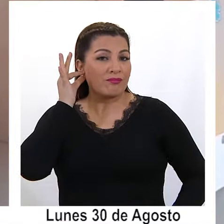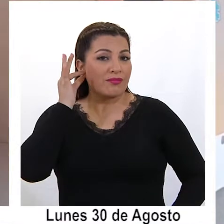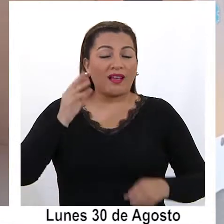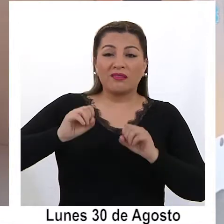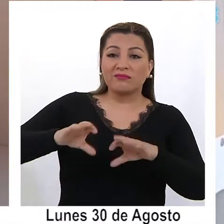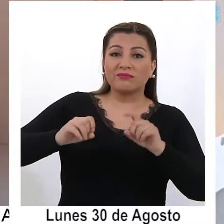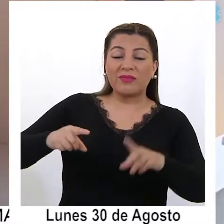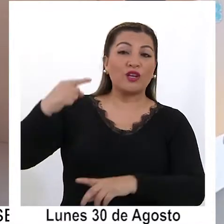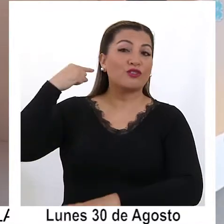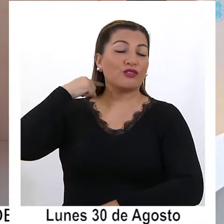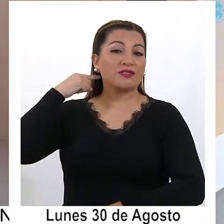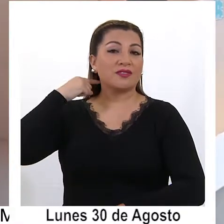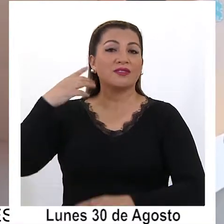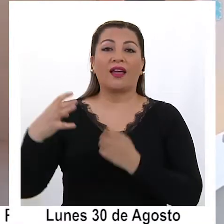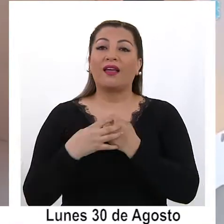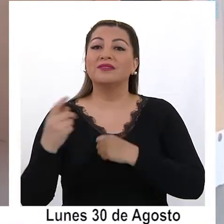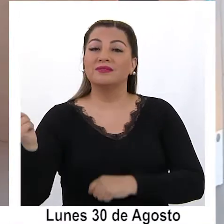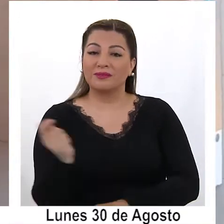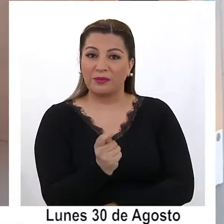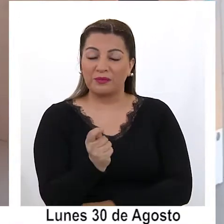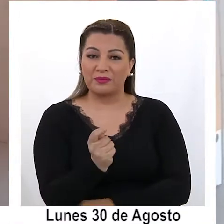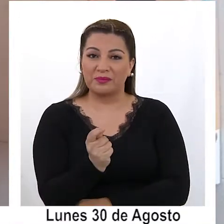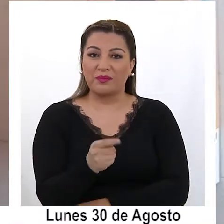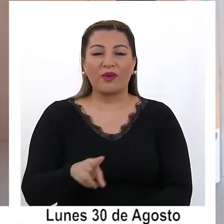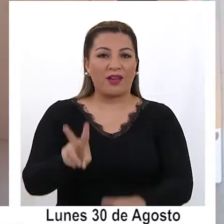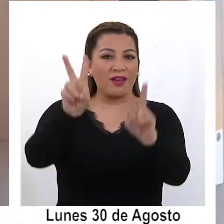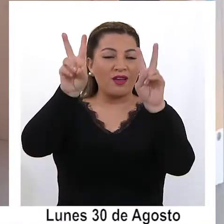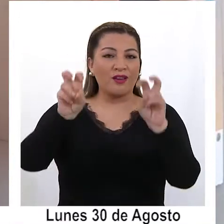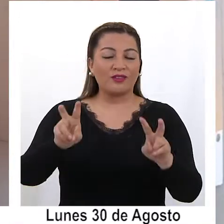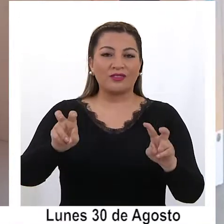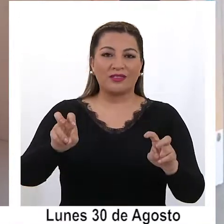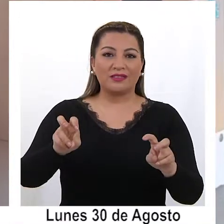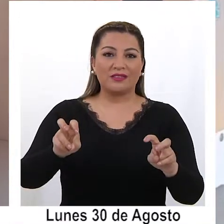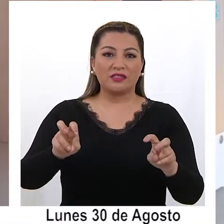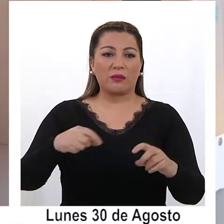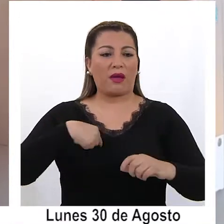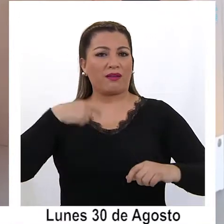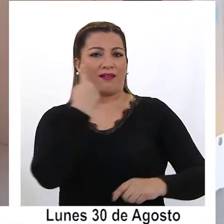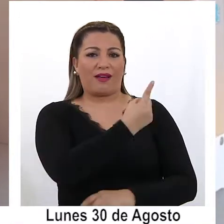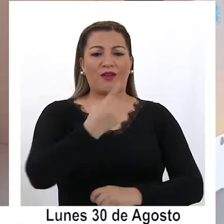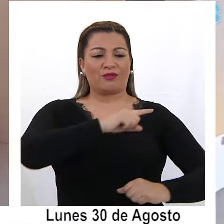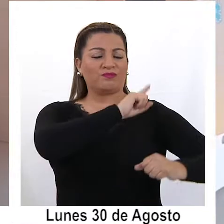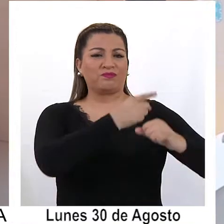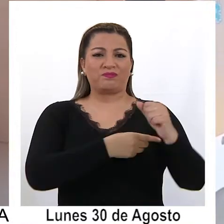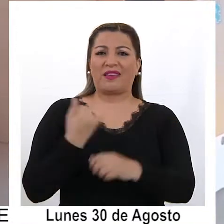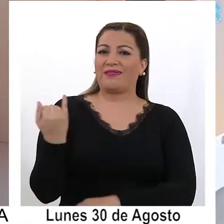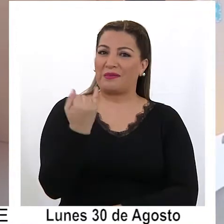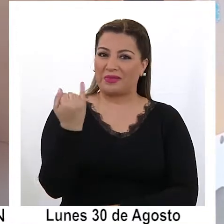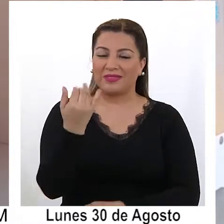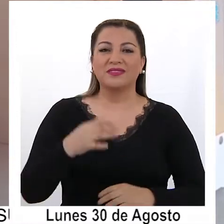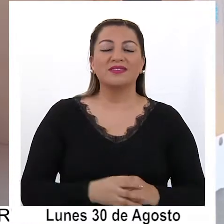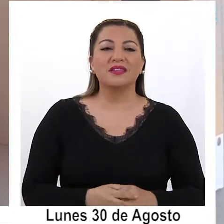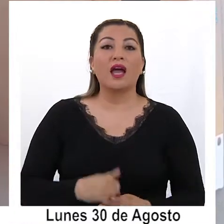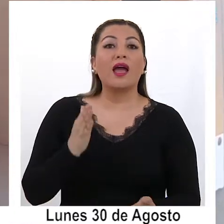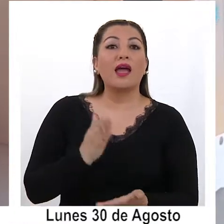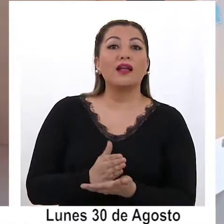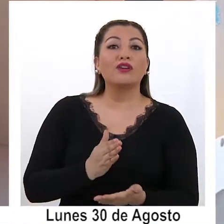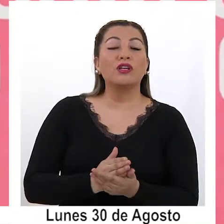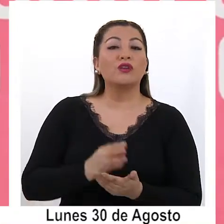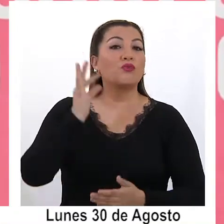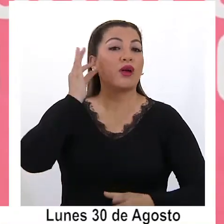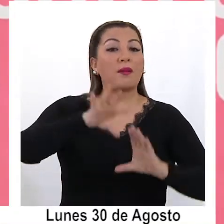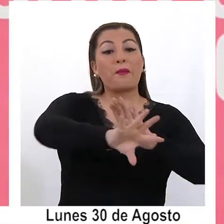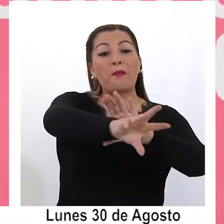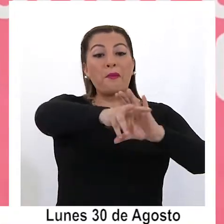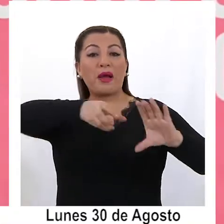seguir educando y concientizando a las mujeres de la región de Tarapacá respecto a su proceso de empoderamiento y autonomía